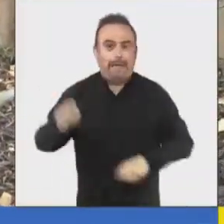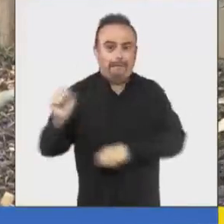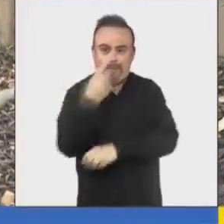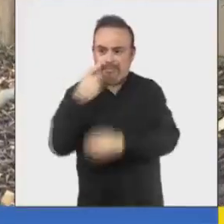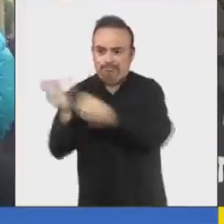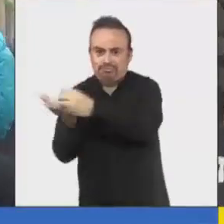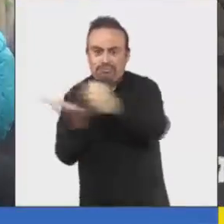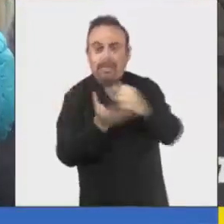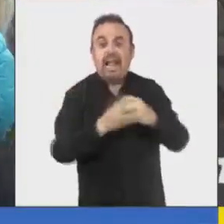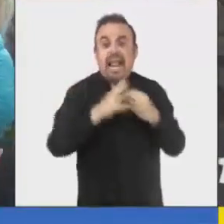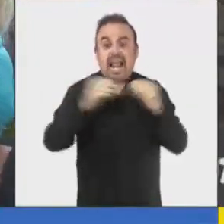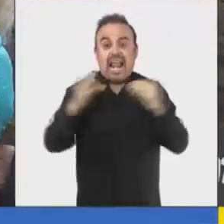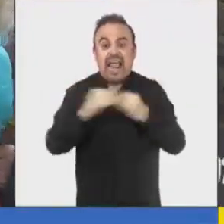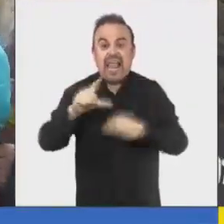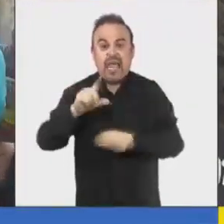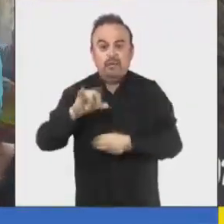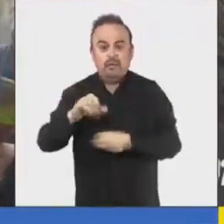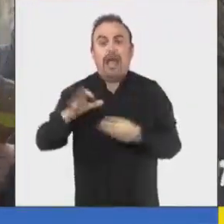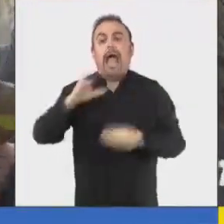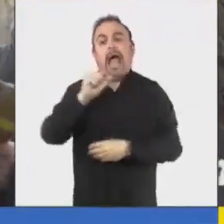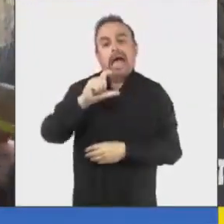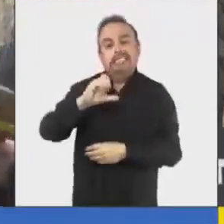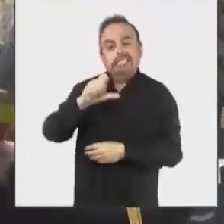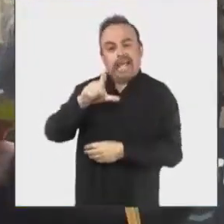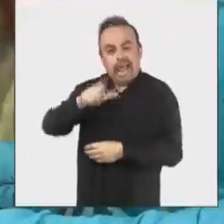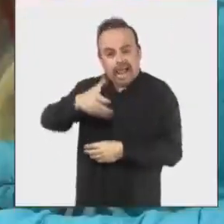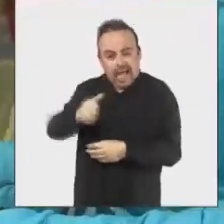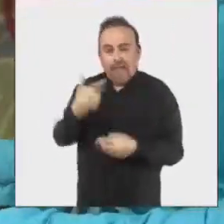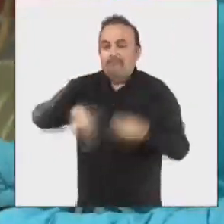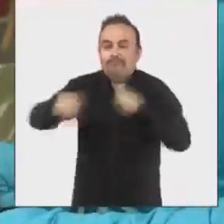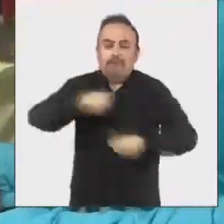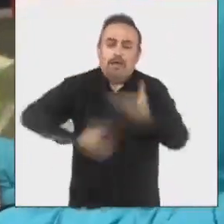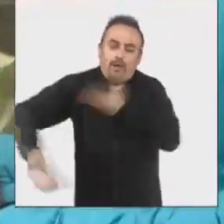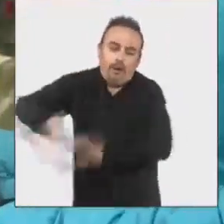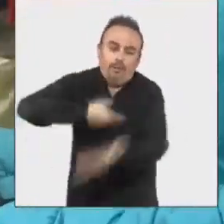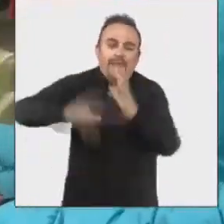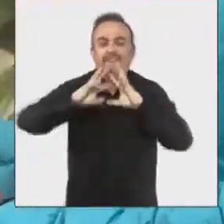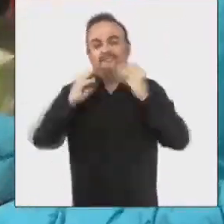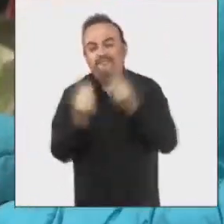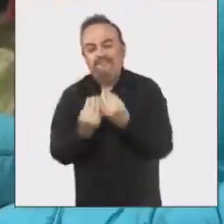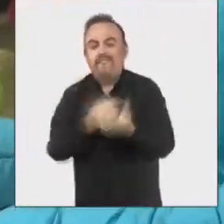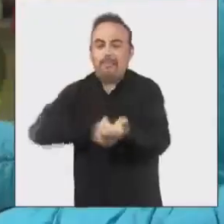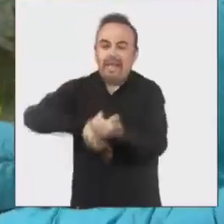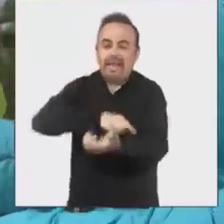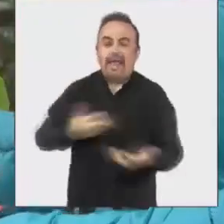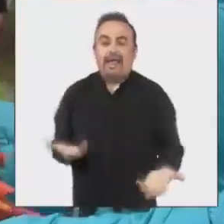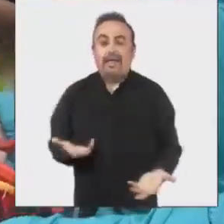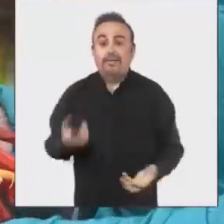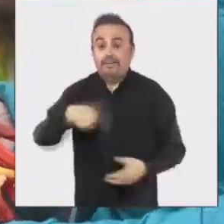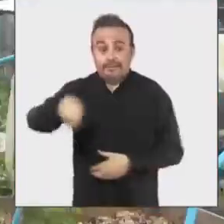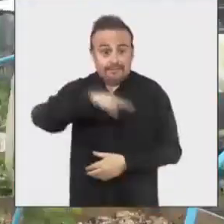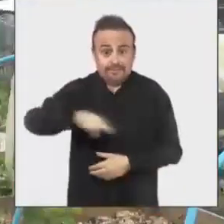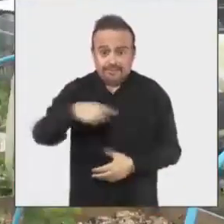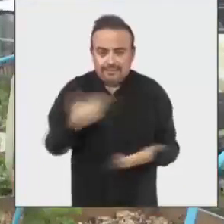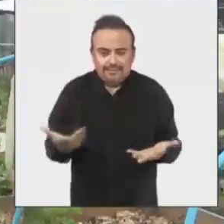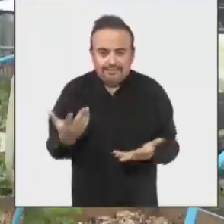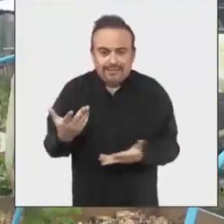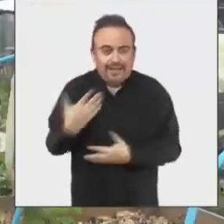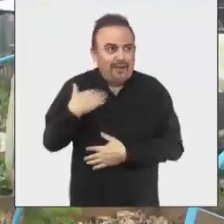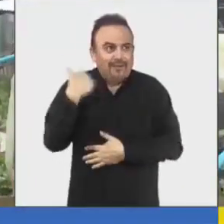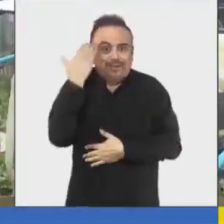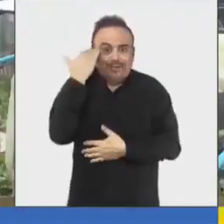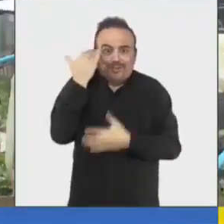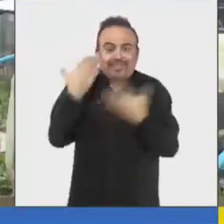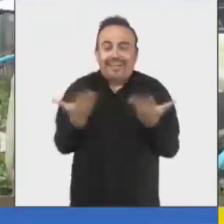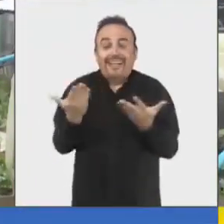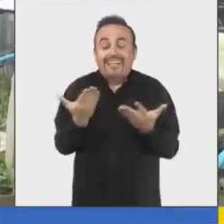cosecha de lechugas y acelgas, productos para compartir con sus familias. Ellos no saben. Va a ser, va